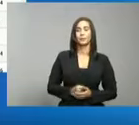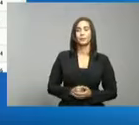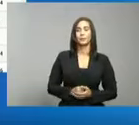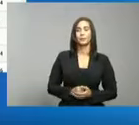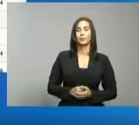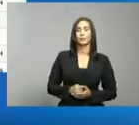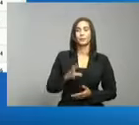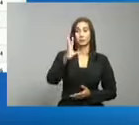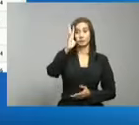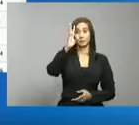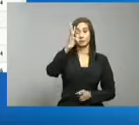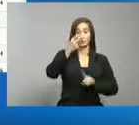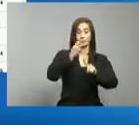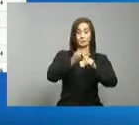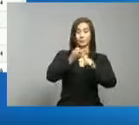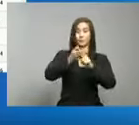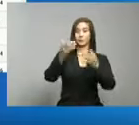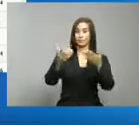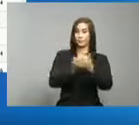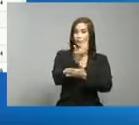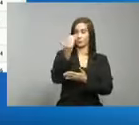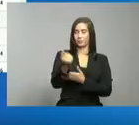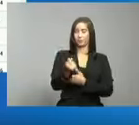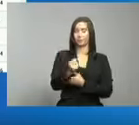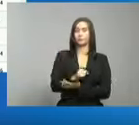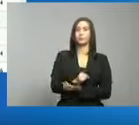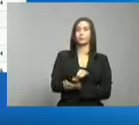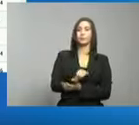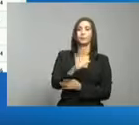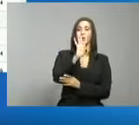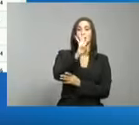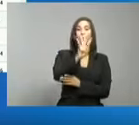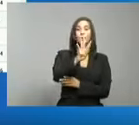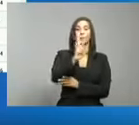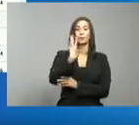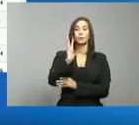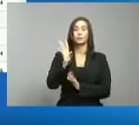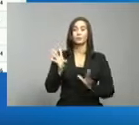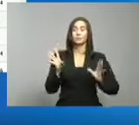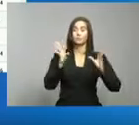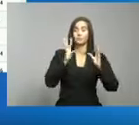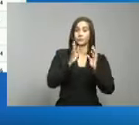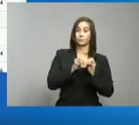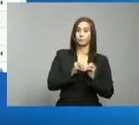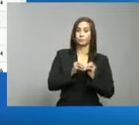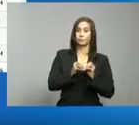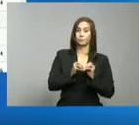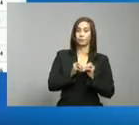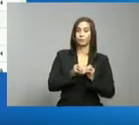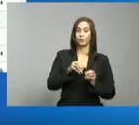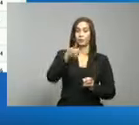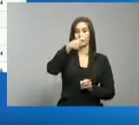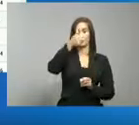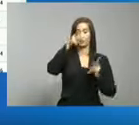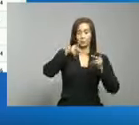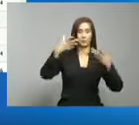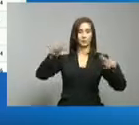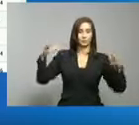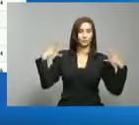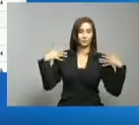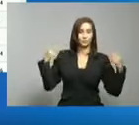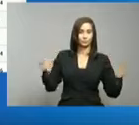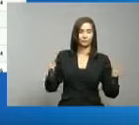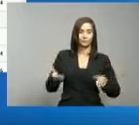6 casos nuevos, 6 casos nuevos, acumulados, 10 recuperados,